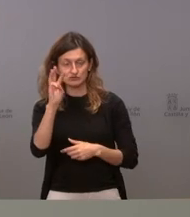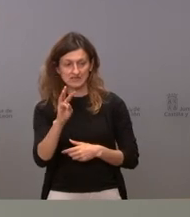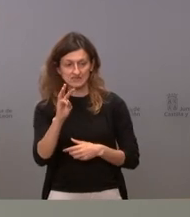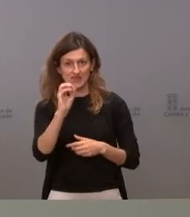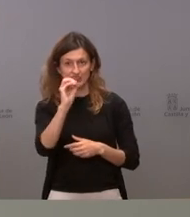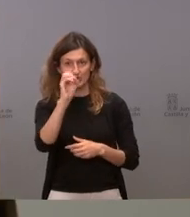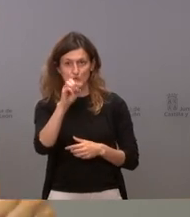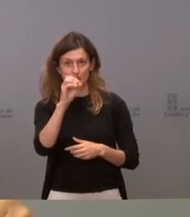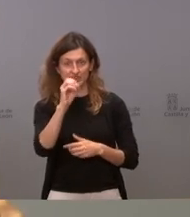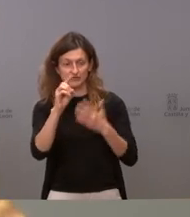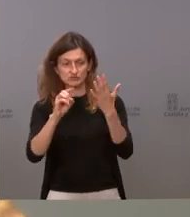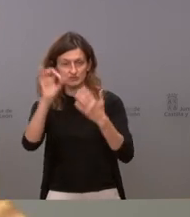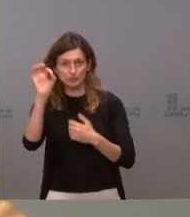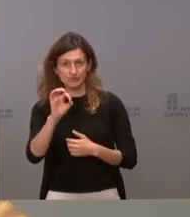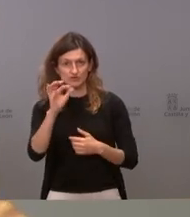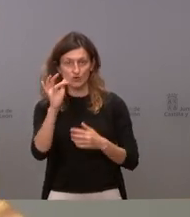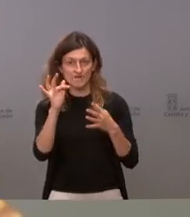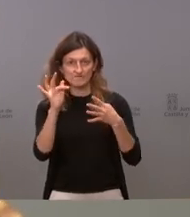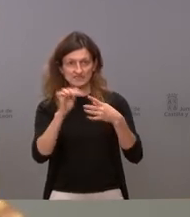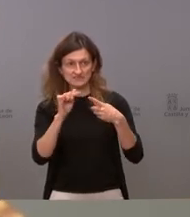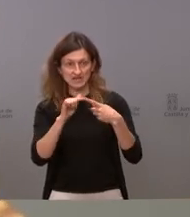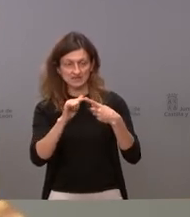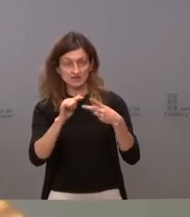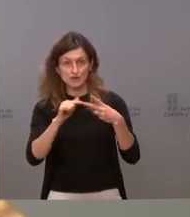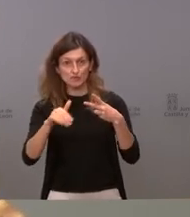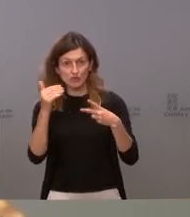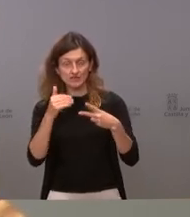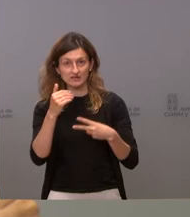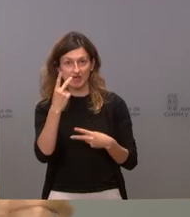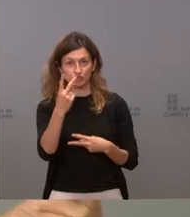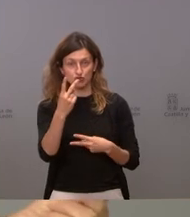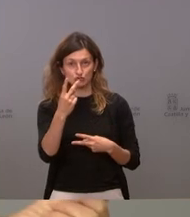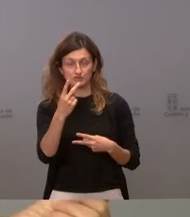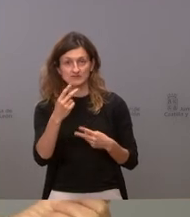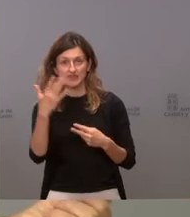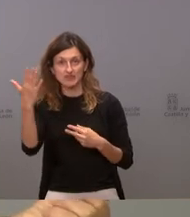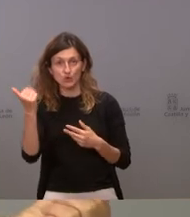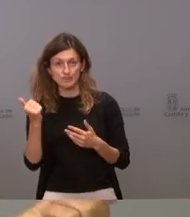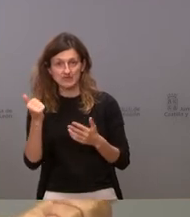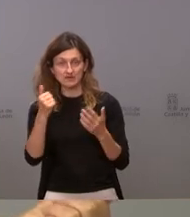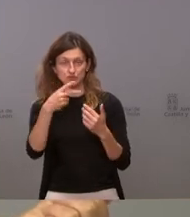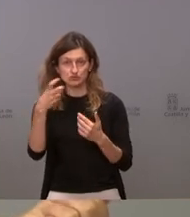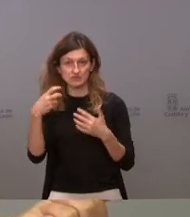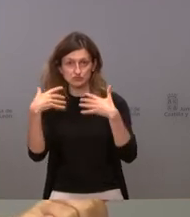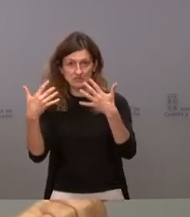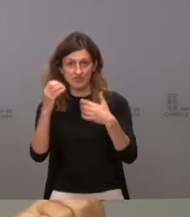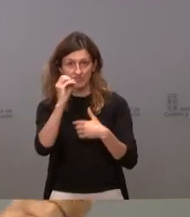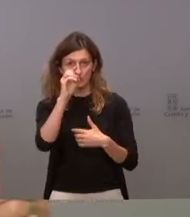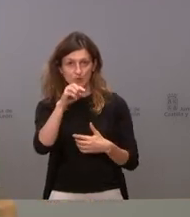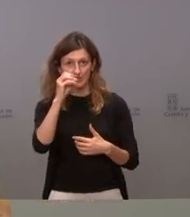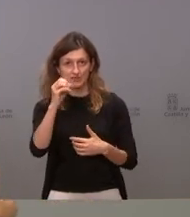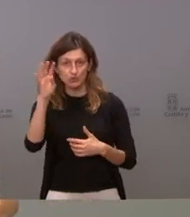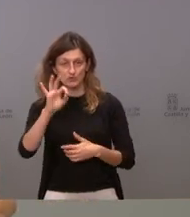el 0,06% con Pfizer en Moderna dos casos de 5.210 el 0,04